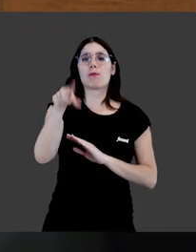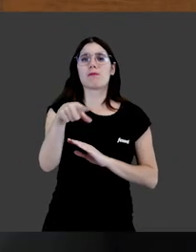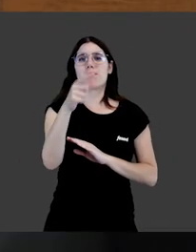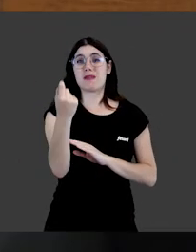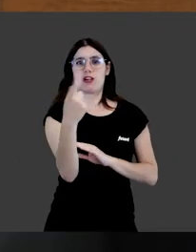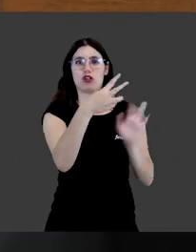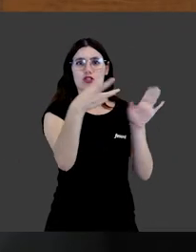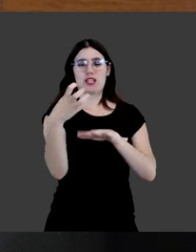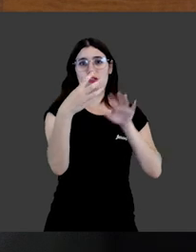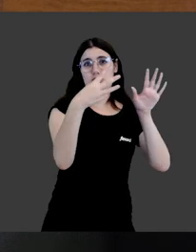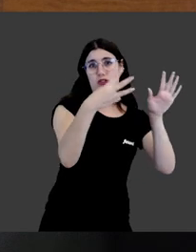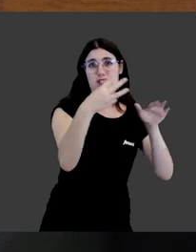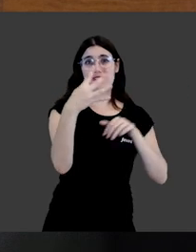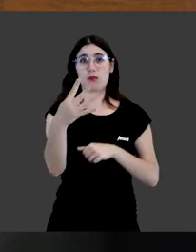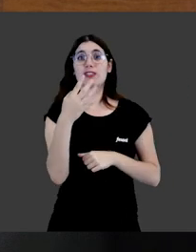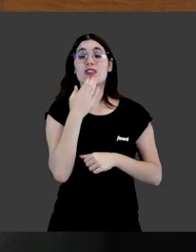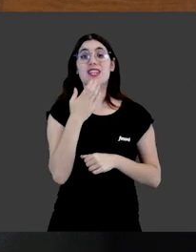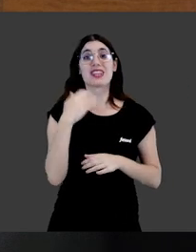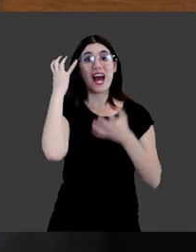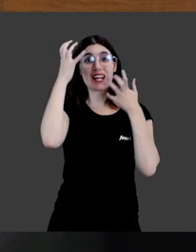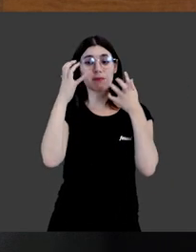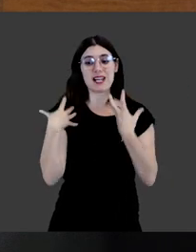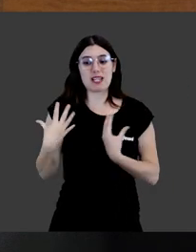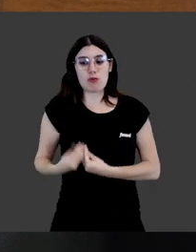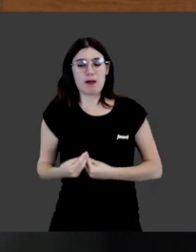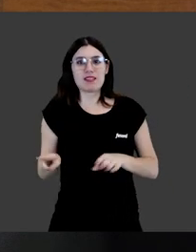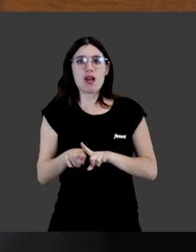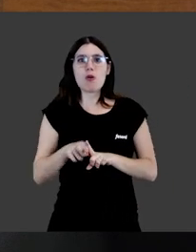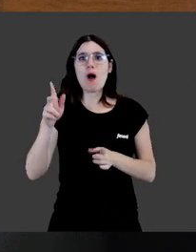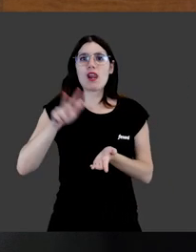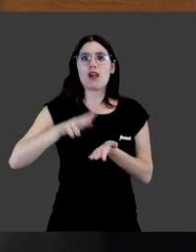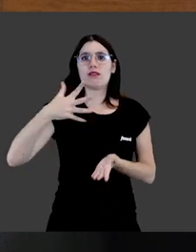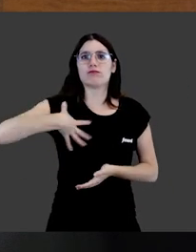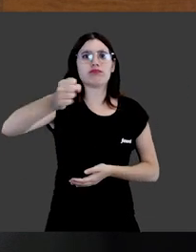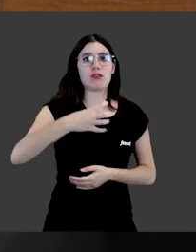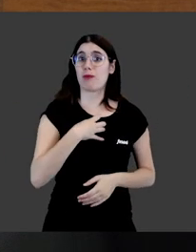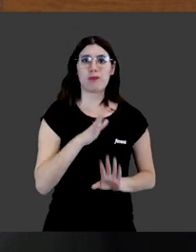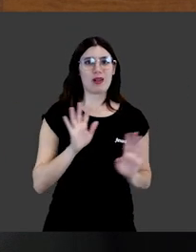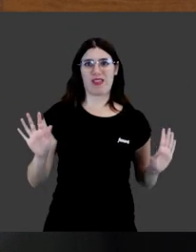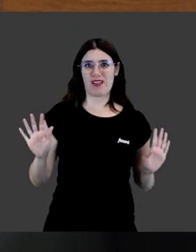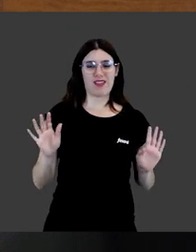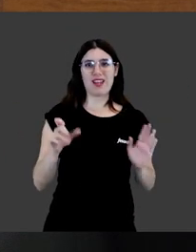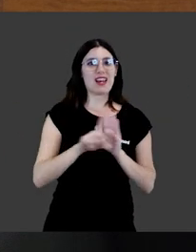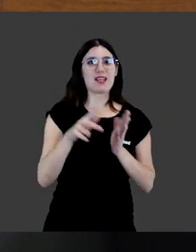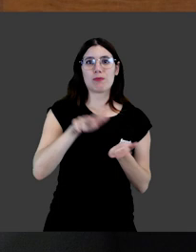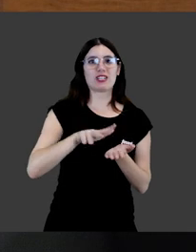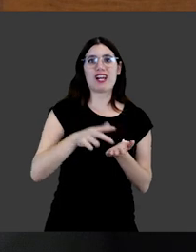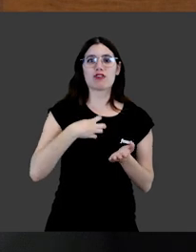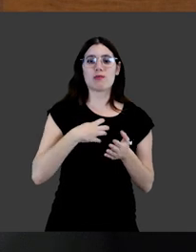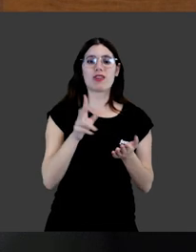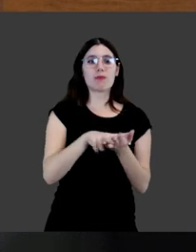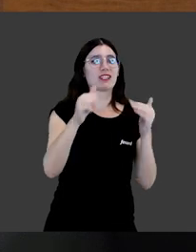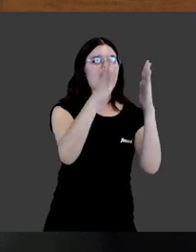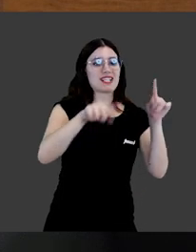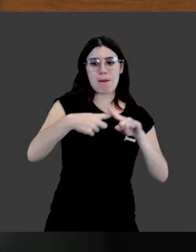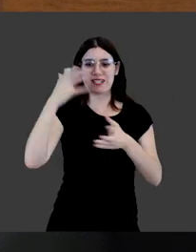1864 sí que dice claramente que los animales de compañía no pueden ser objeto de prenda. El artículo 111 de la ley hipotecaria también dice que no se puede extender